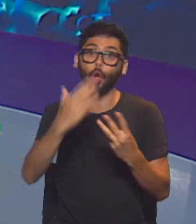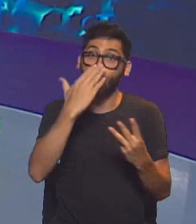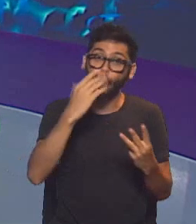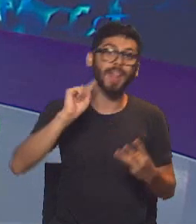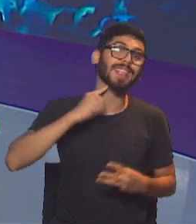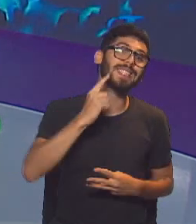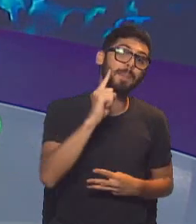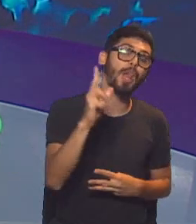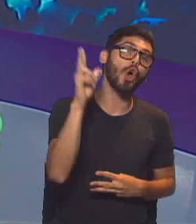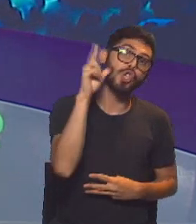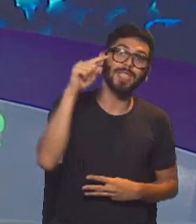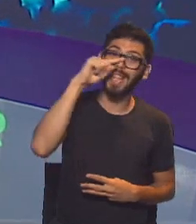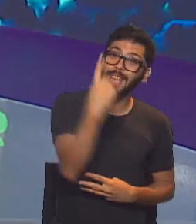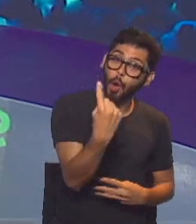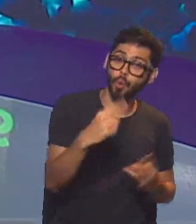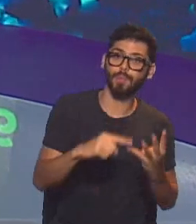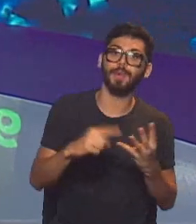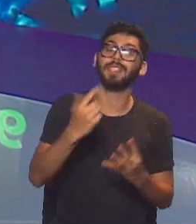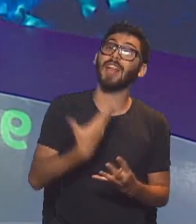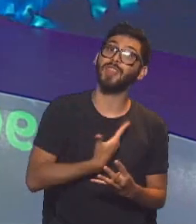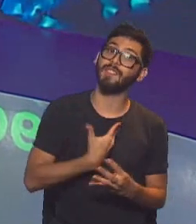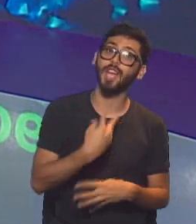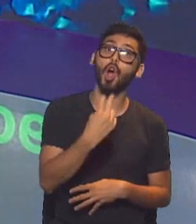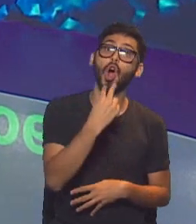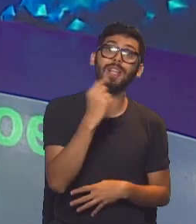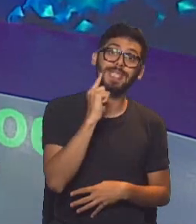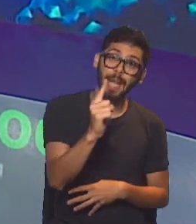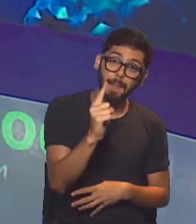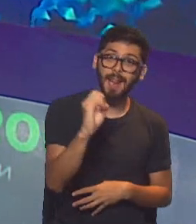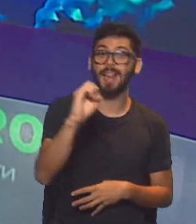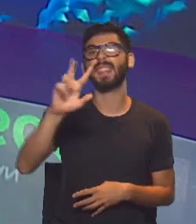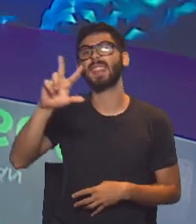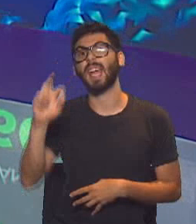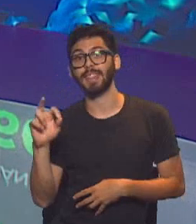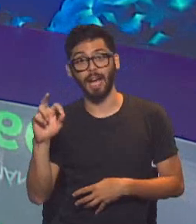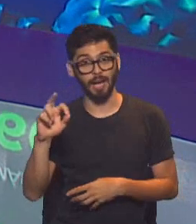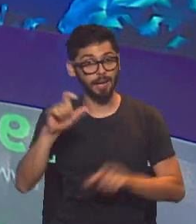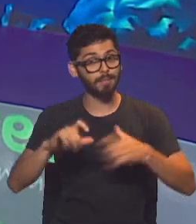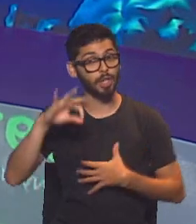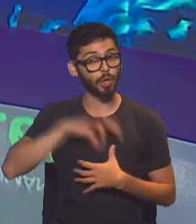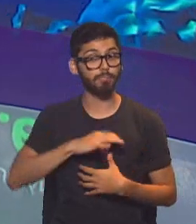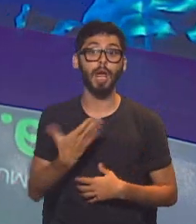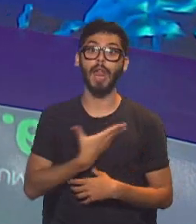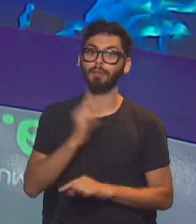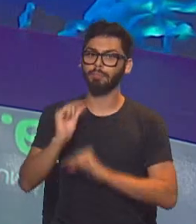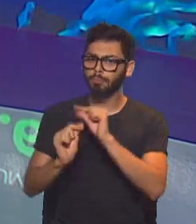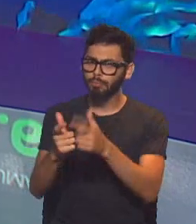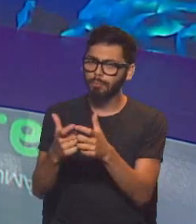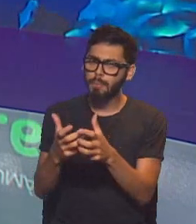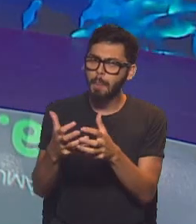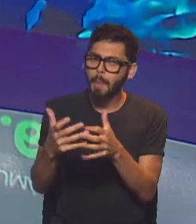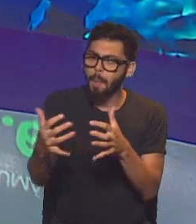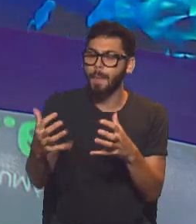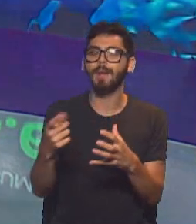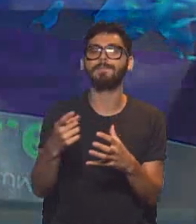.871. En Santa Fe, 11.030 nuevos casos. Santa Fe que de a poco también va subiendo en la